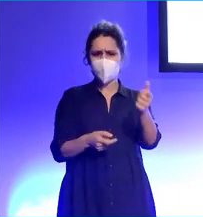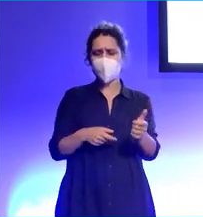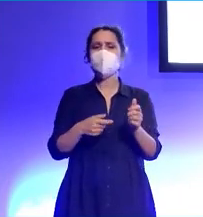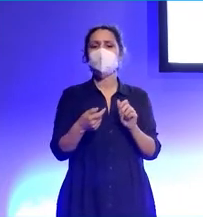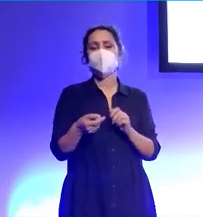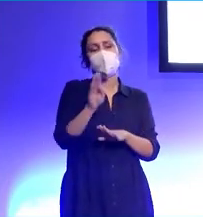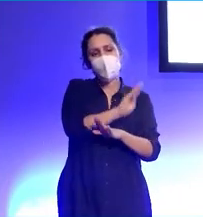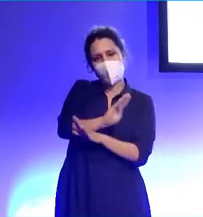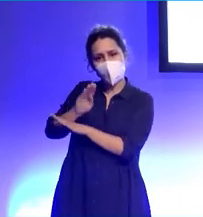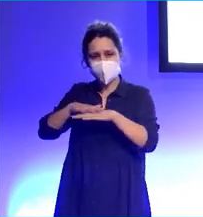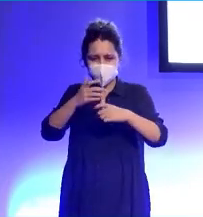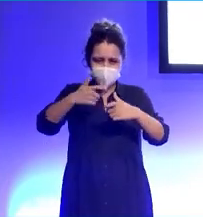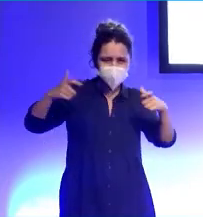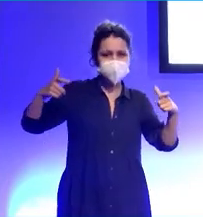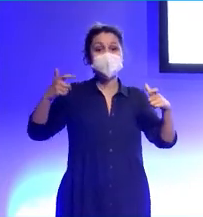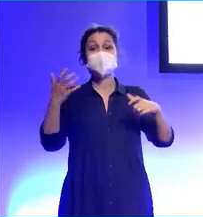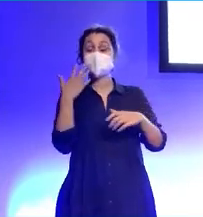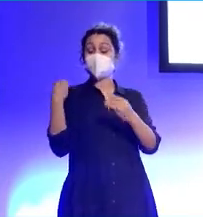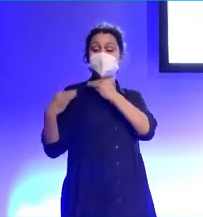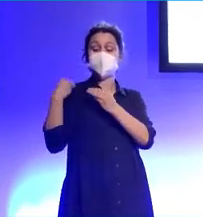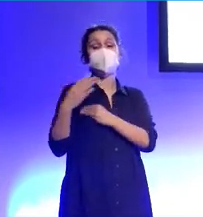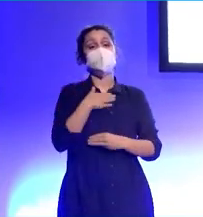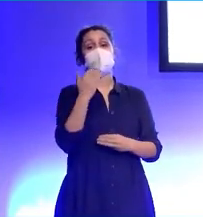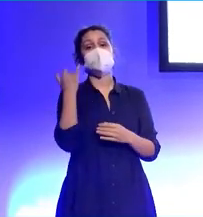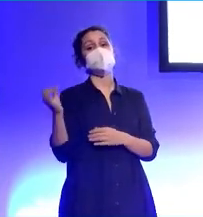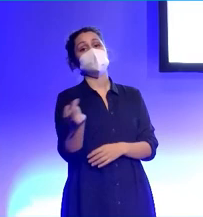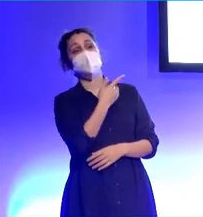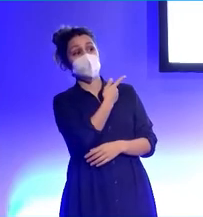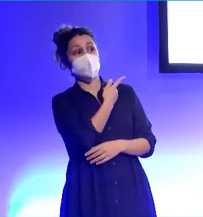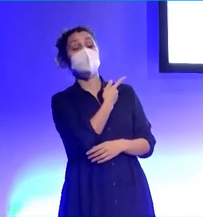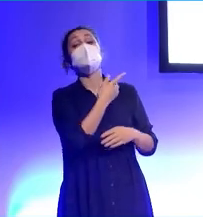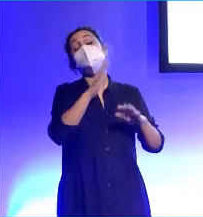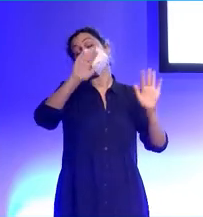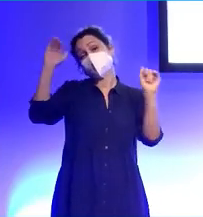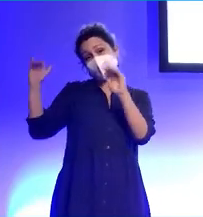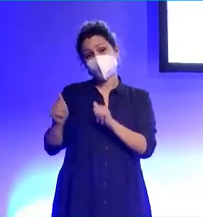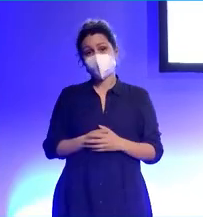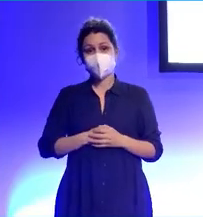Y ahora sí, insisto, si alguien quiere alguna vez preguntarme cualquier cosa, ahí está mi correo y con esto me despido.